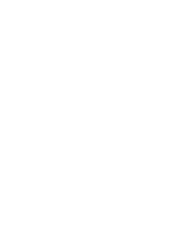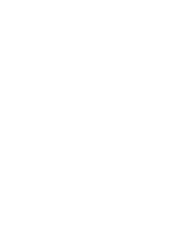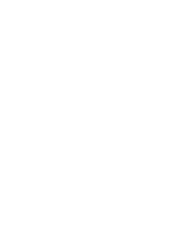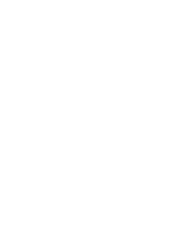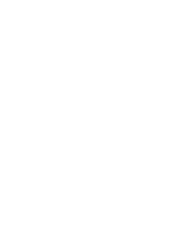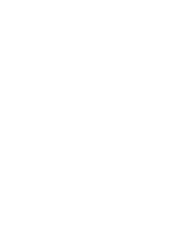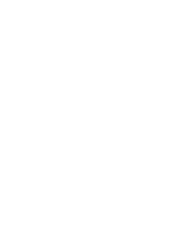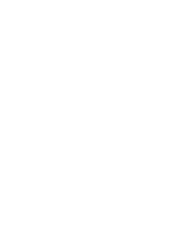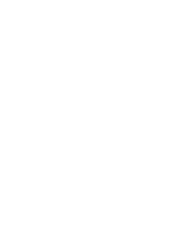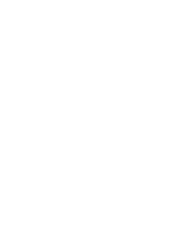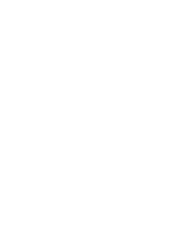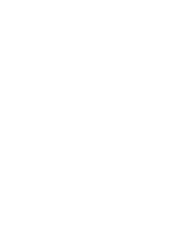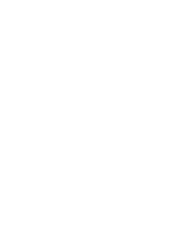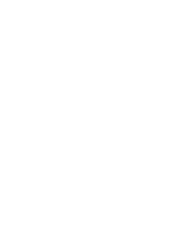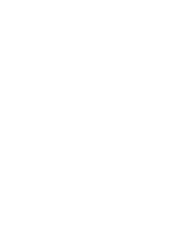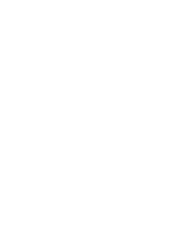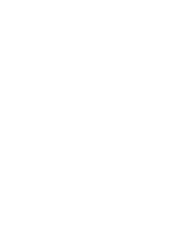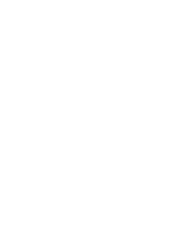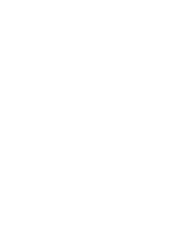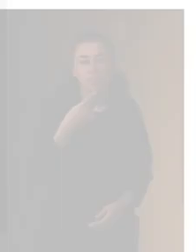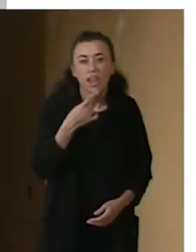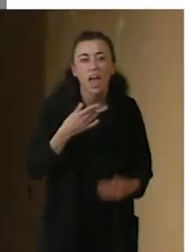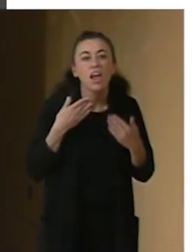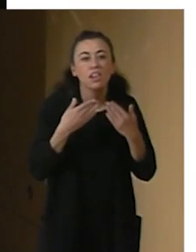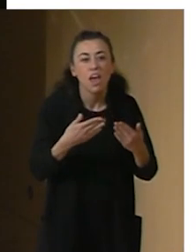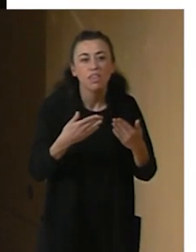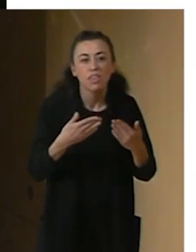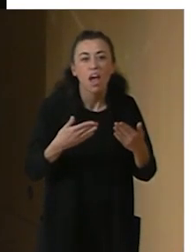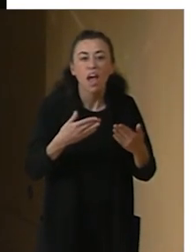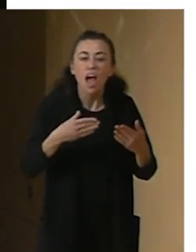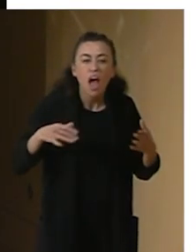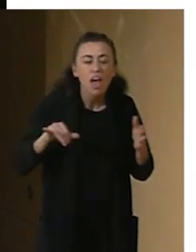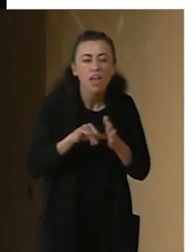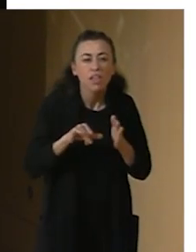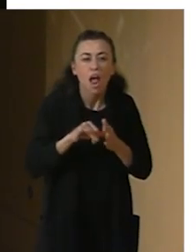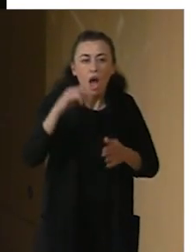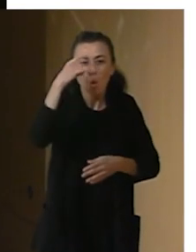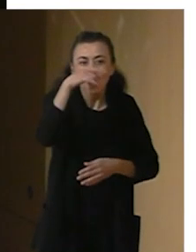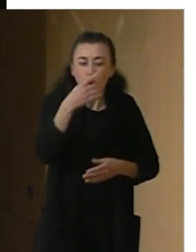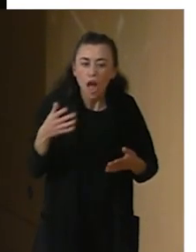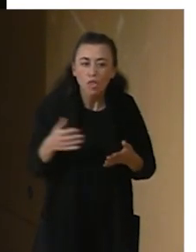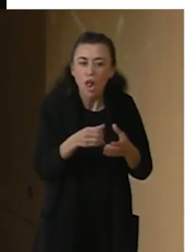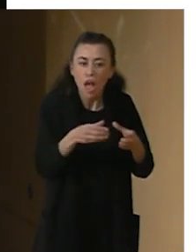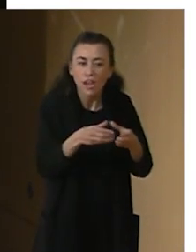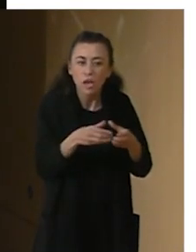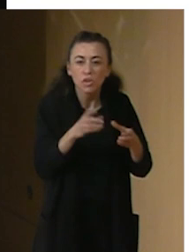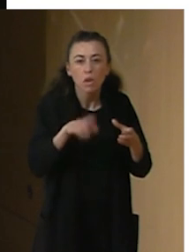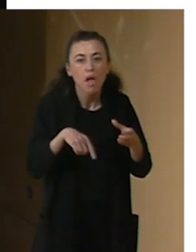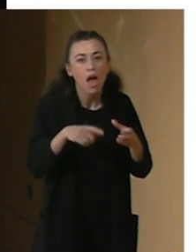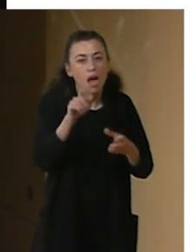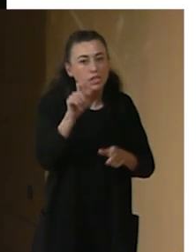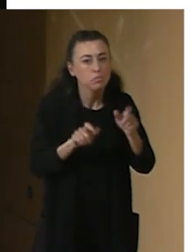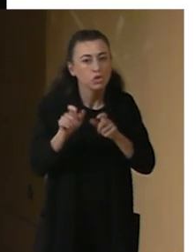Hola, buenas tardes. Lo primero, me gustaría dar las gracias tanto a Cerca, Cultura y a todo el equipo como al resto de personas que han